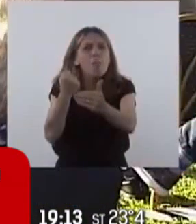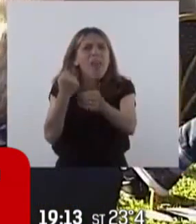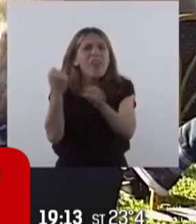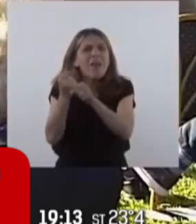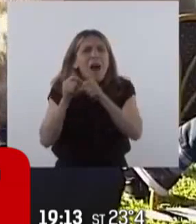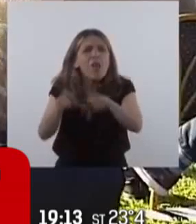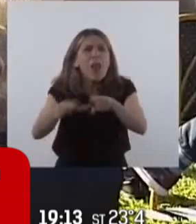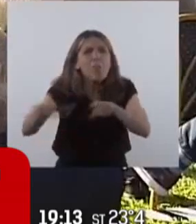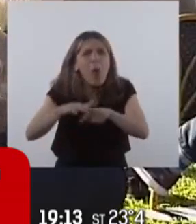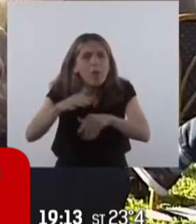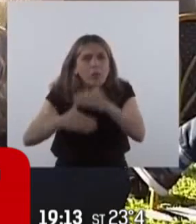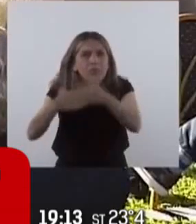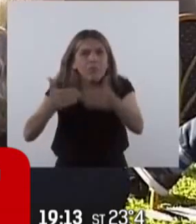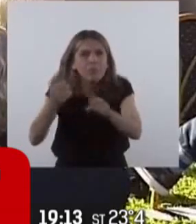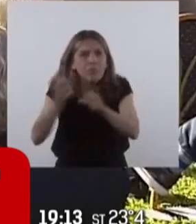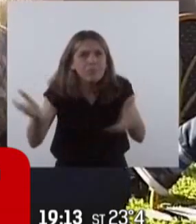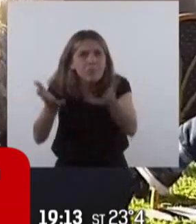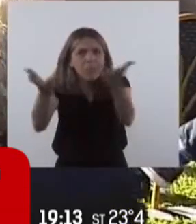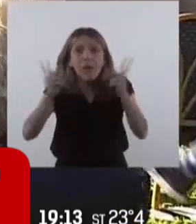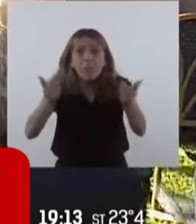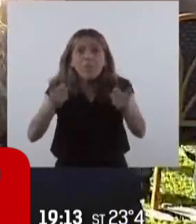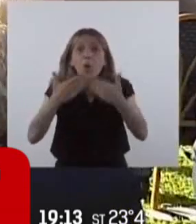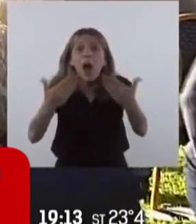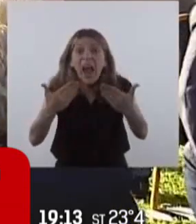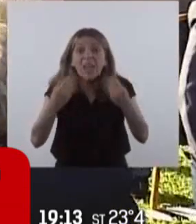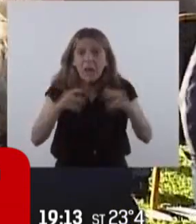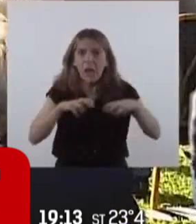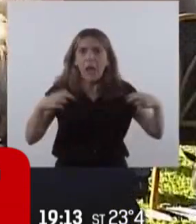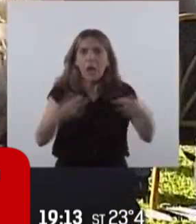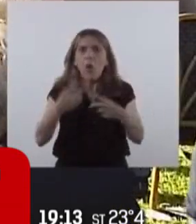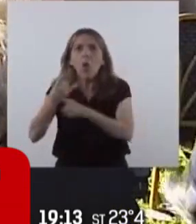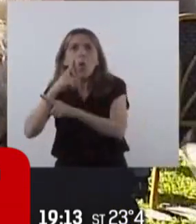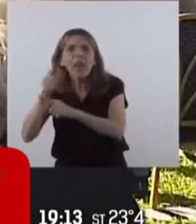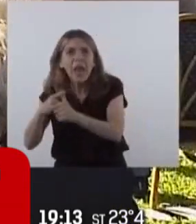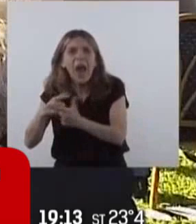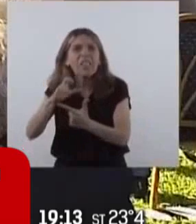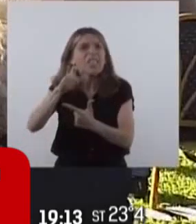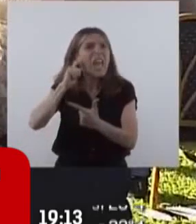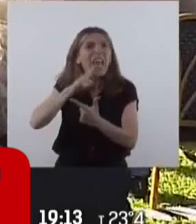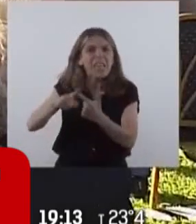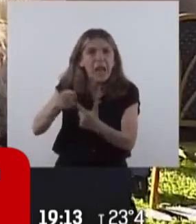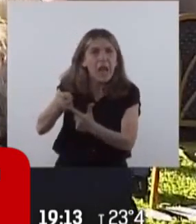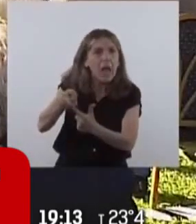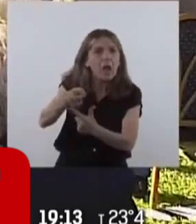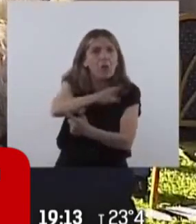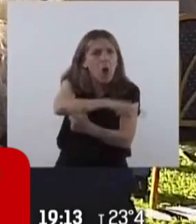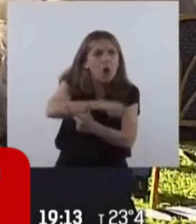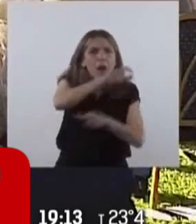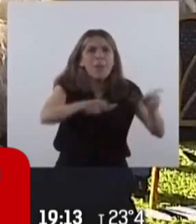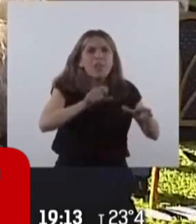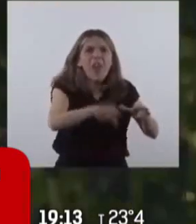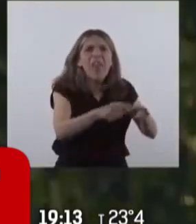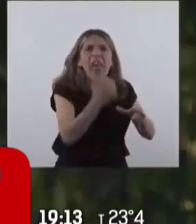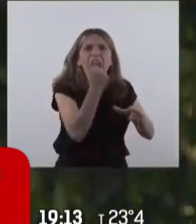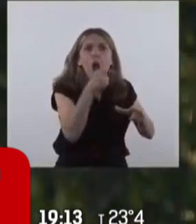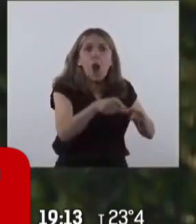y que esto surja en una mesa donde está sentado la UIA, la CGT y el resto de los actores de la economía